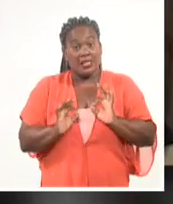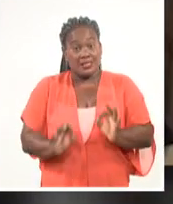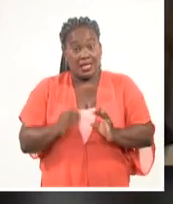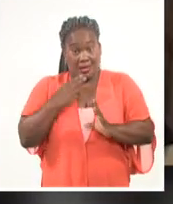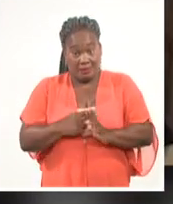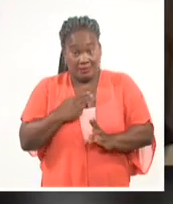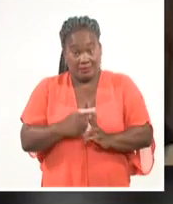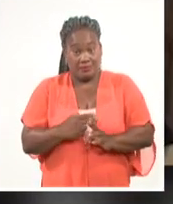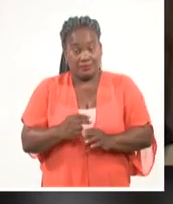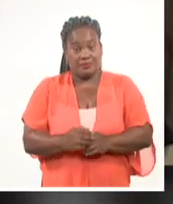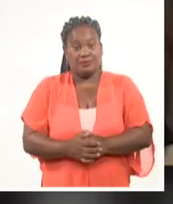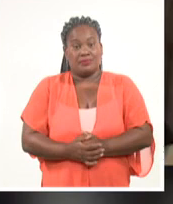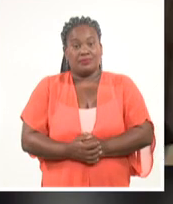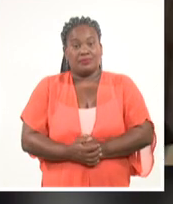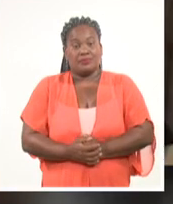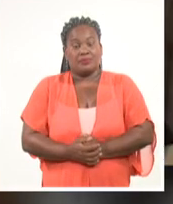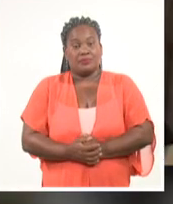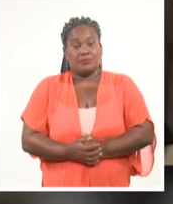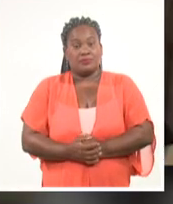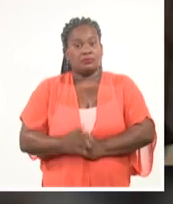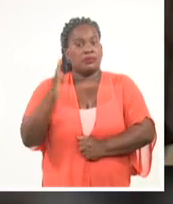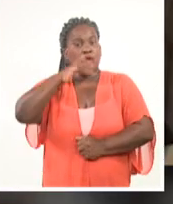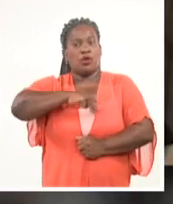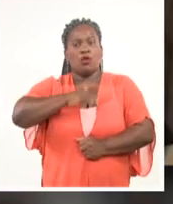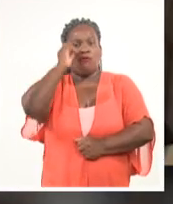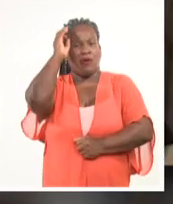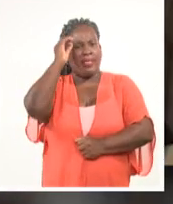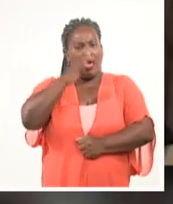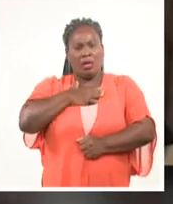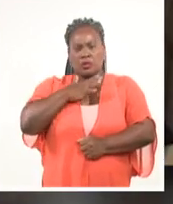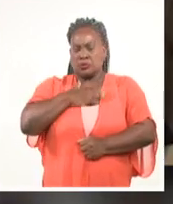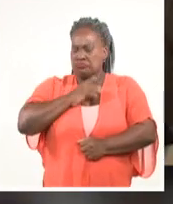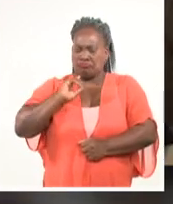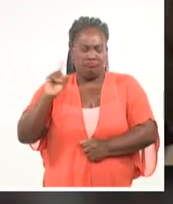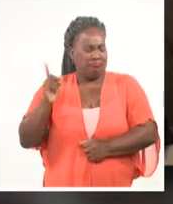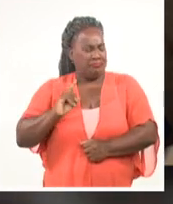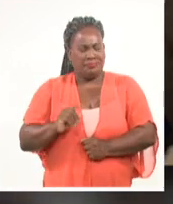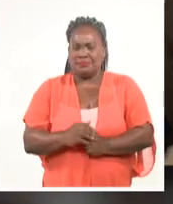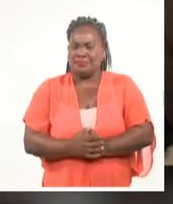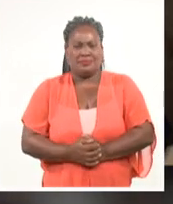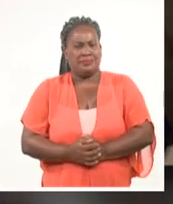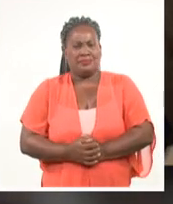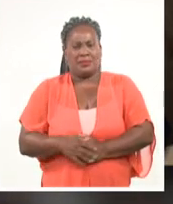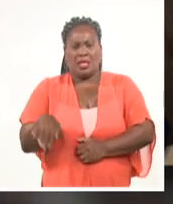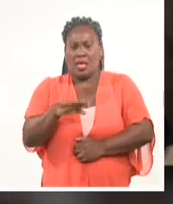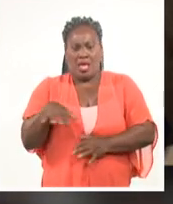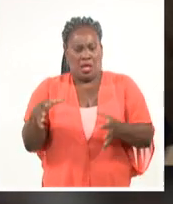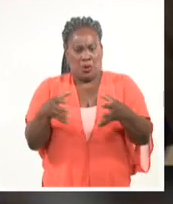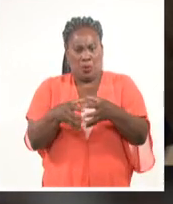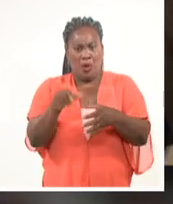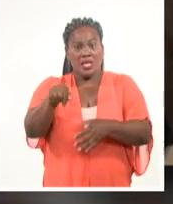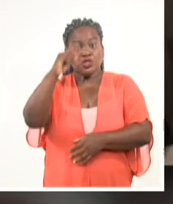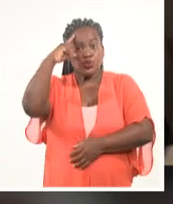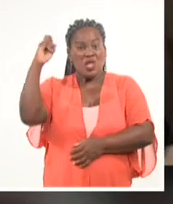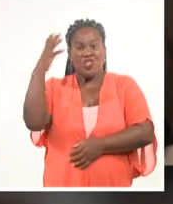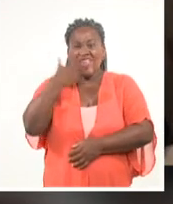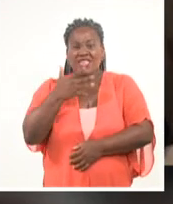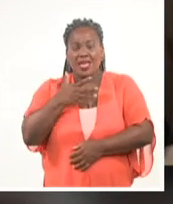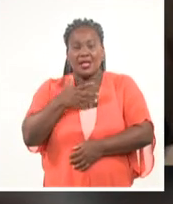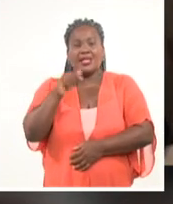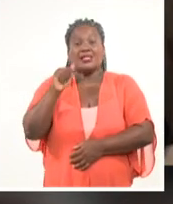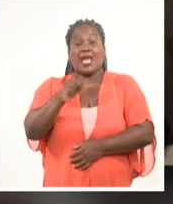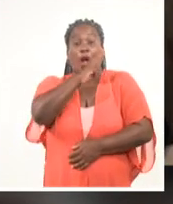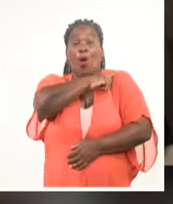llamó, no fue idea de ninguno de nosotros. Eso fue un sueño del comandante Fautino